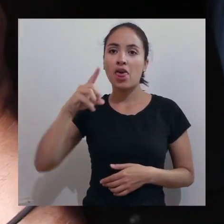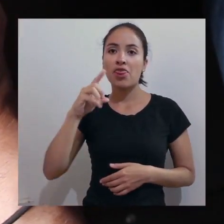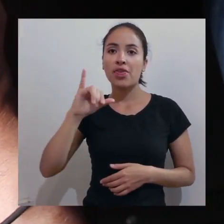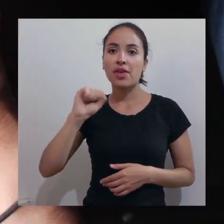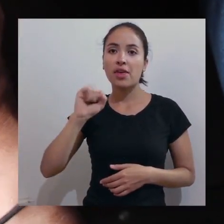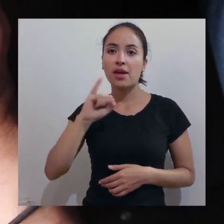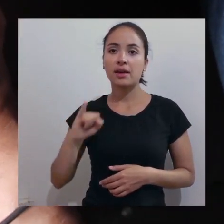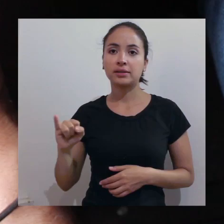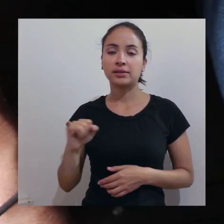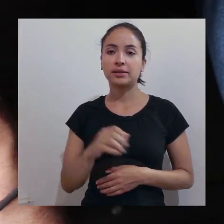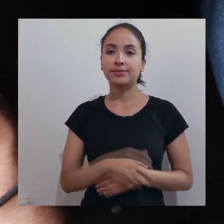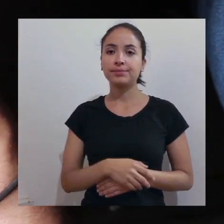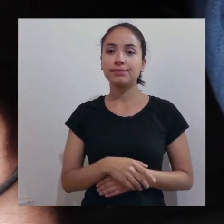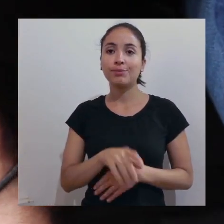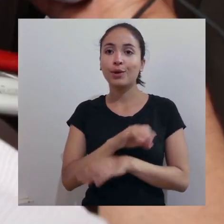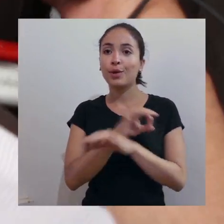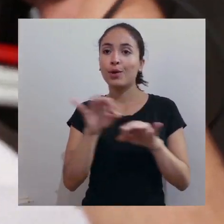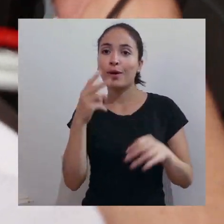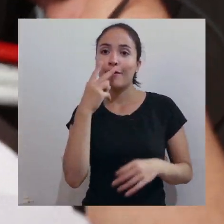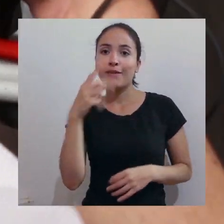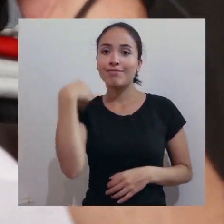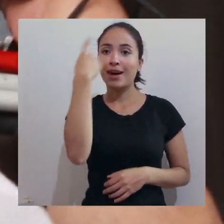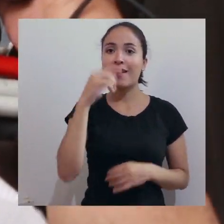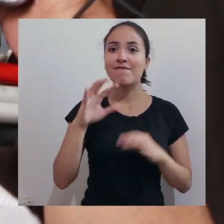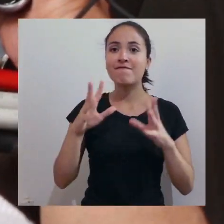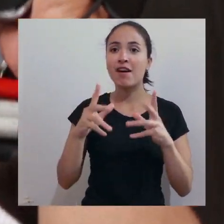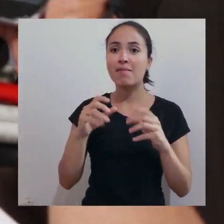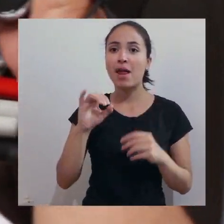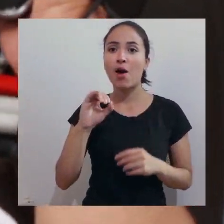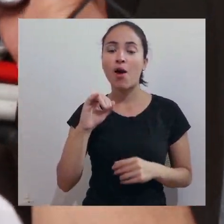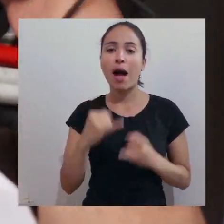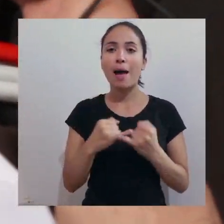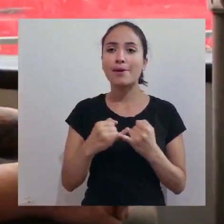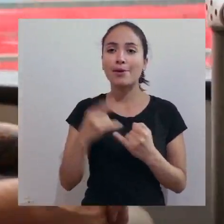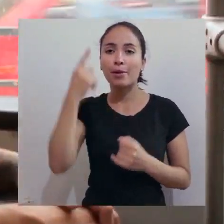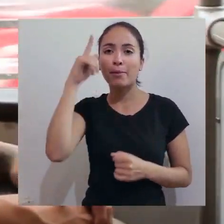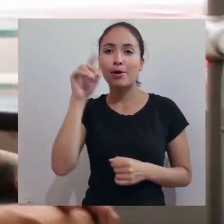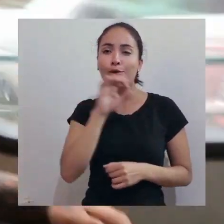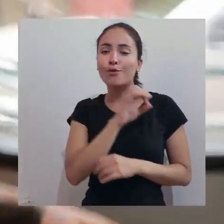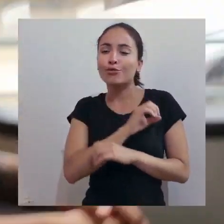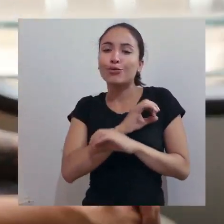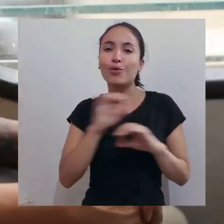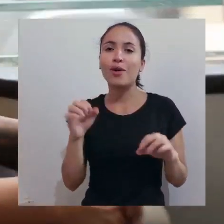Nunca ha visto los rostros de su familia o amigos, pero jamás confundiría la voz de uno de ellos.